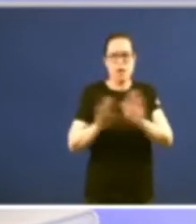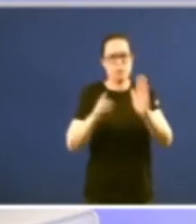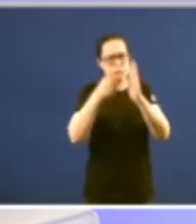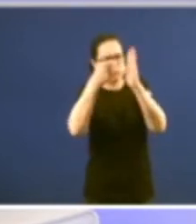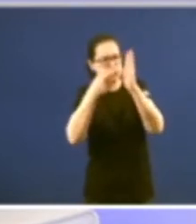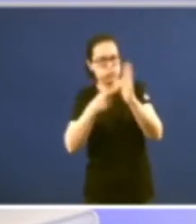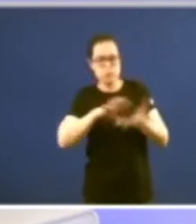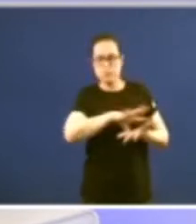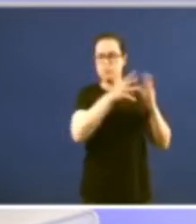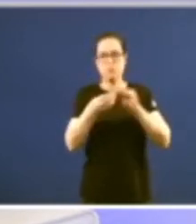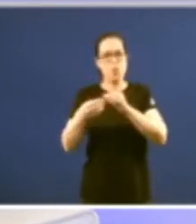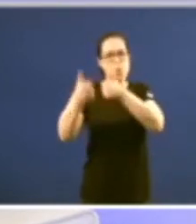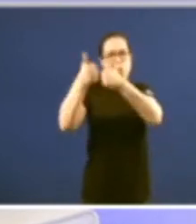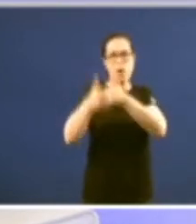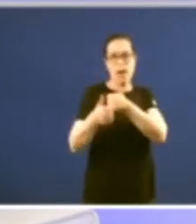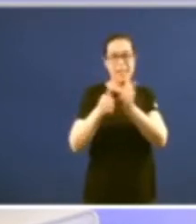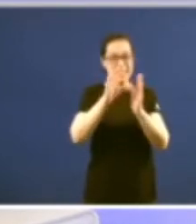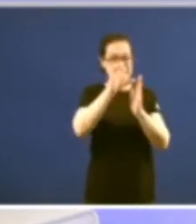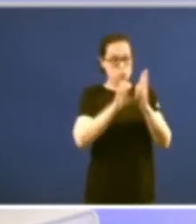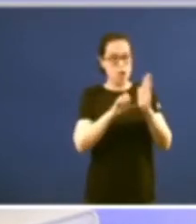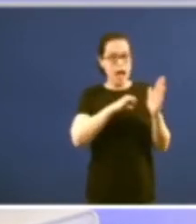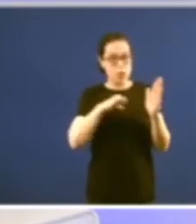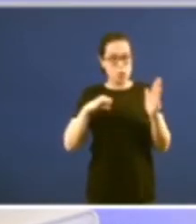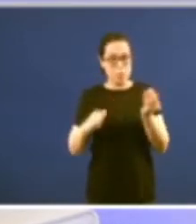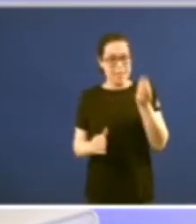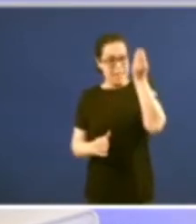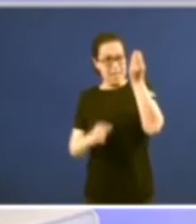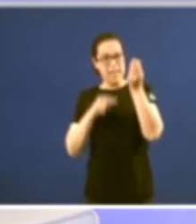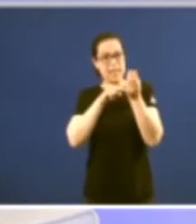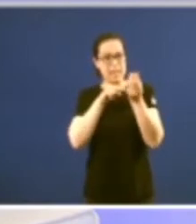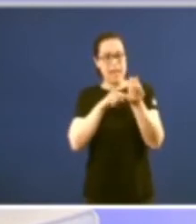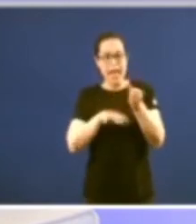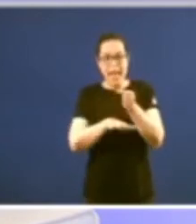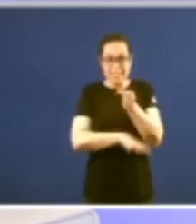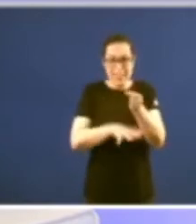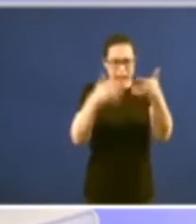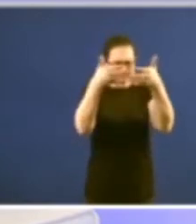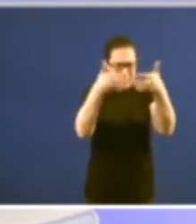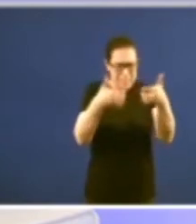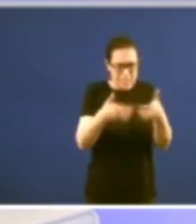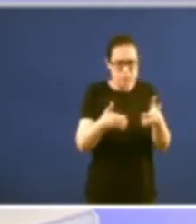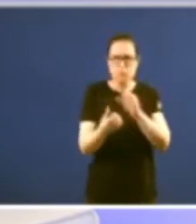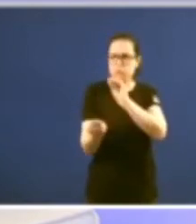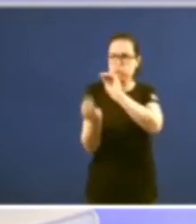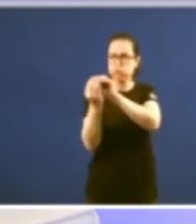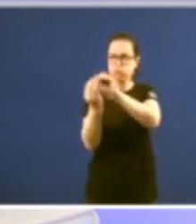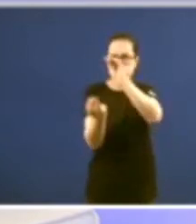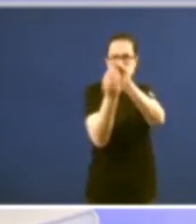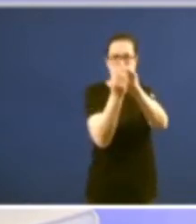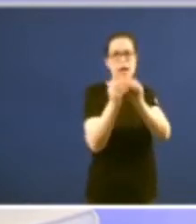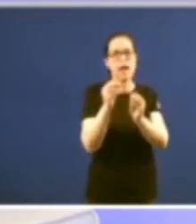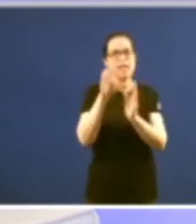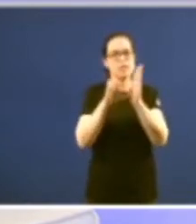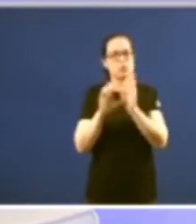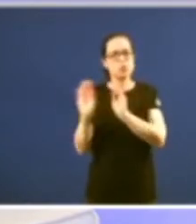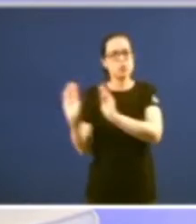Estatuto que no esencial é equiparable perfectamente ao Estatuto Catalán e ao Estatuto